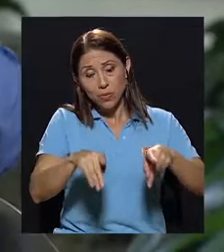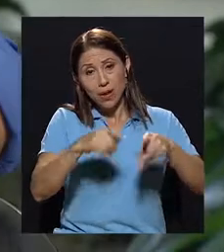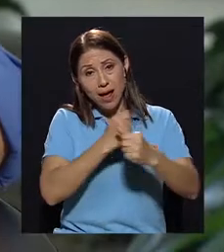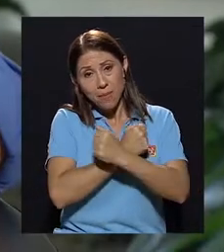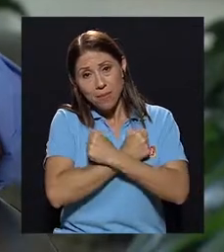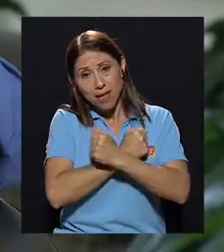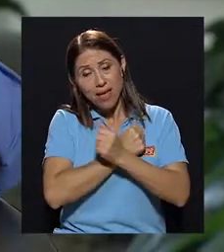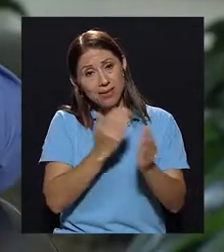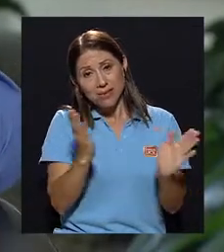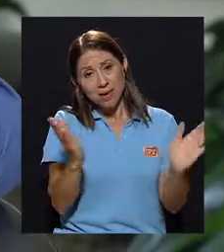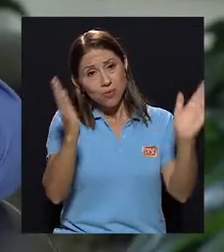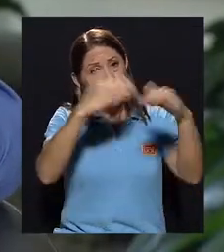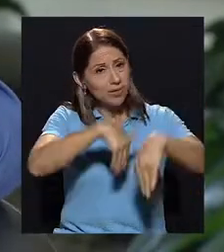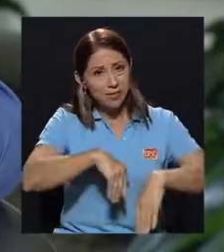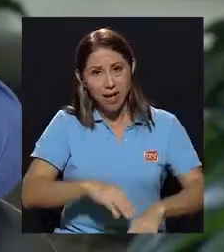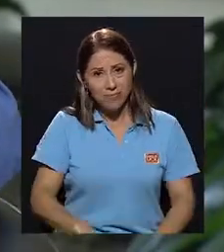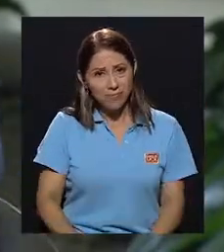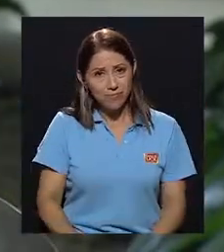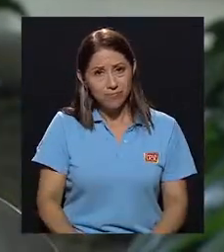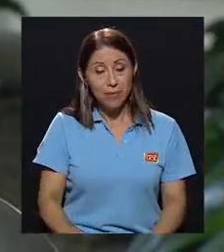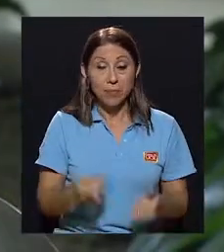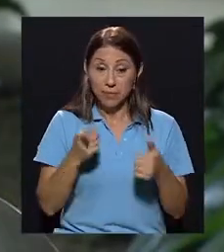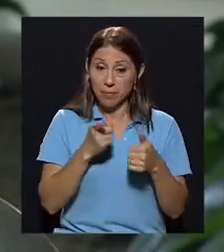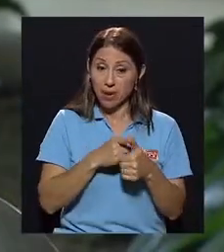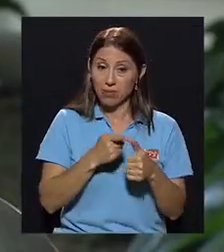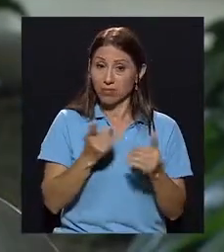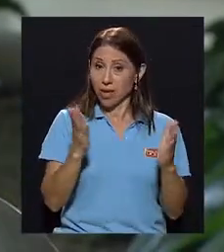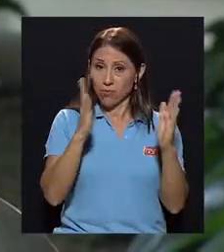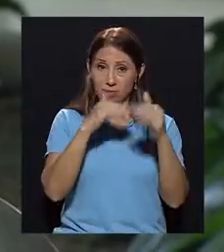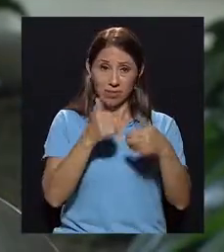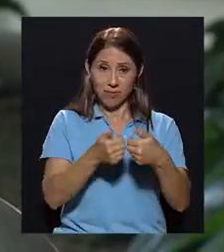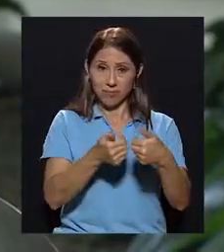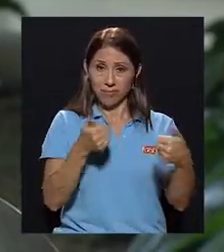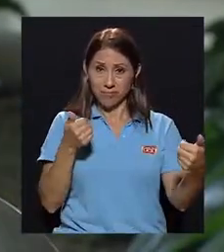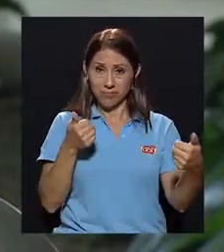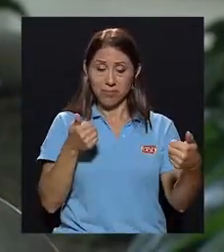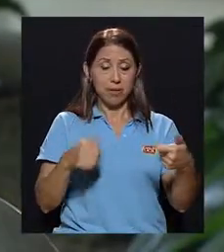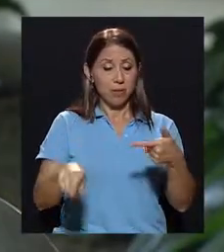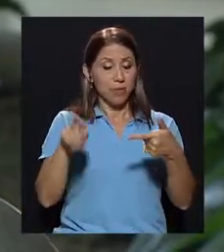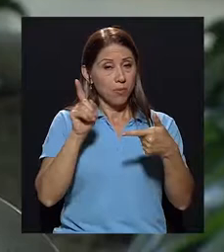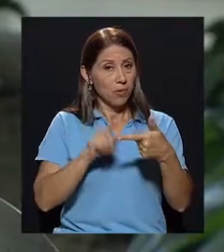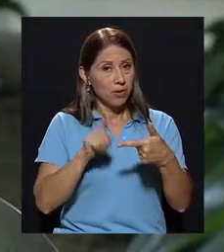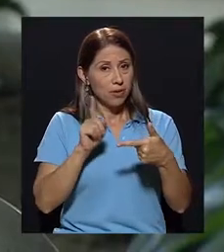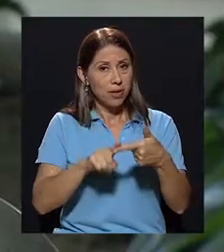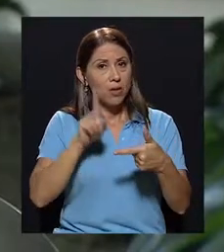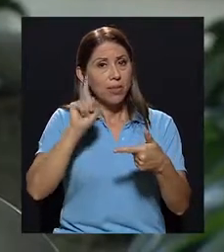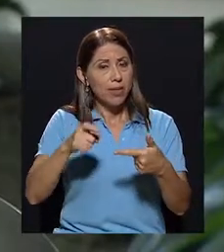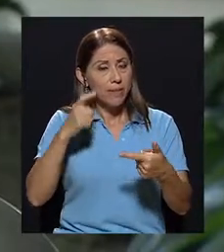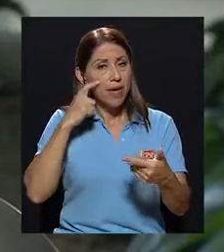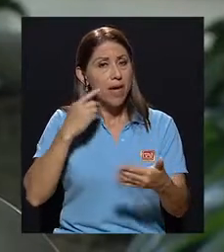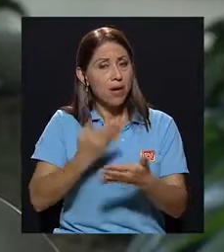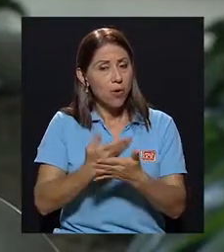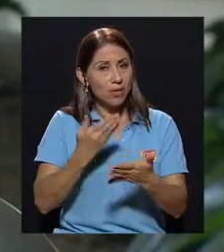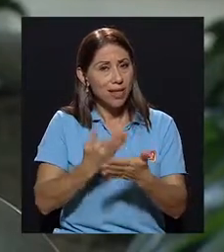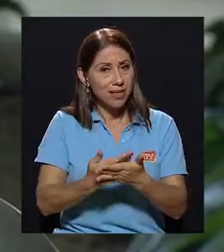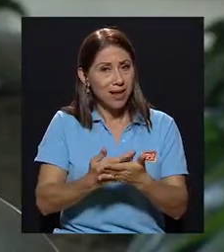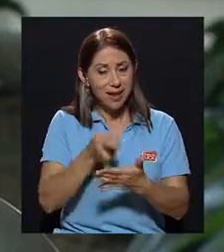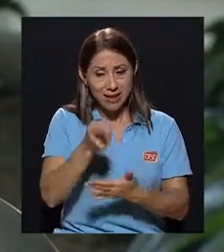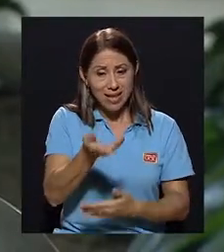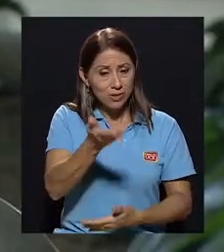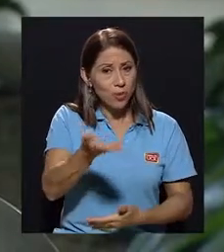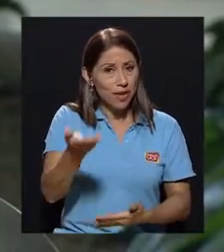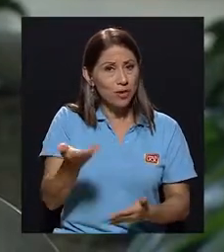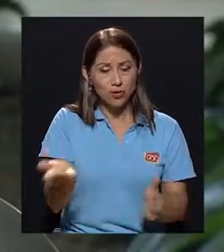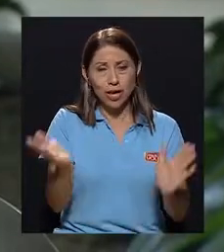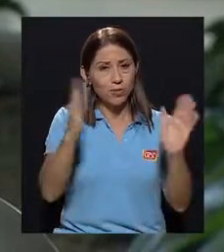Si está por un lado la pérdida, por otro lado hay que constatar que efectivamente ese objeto